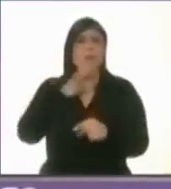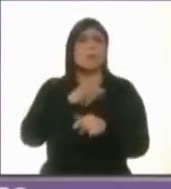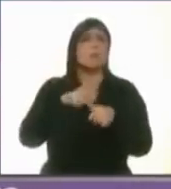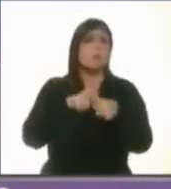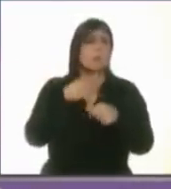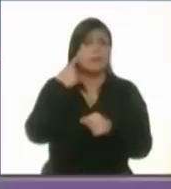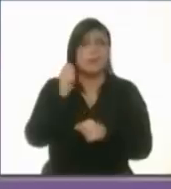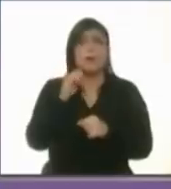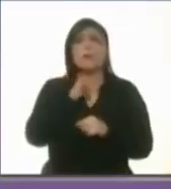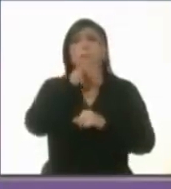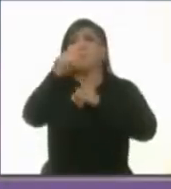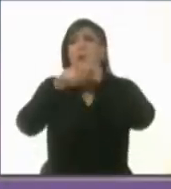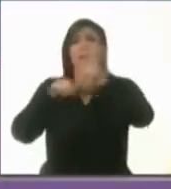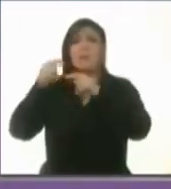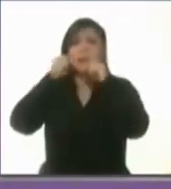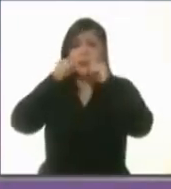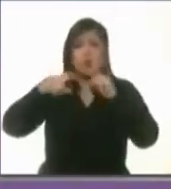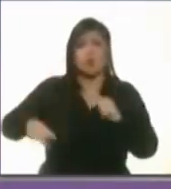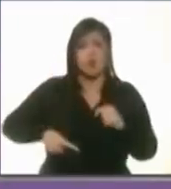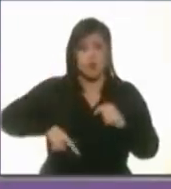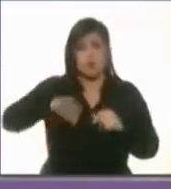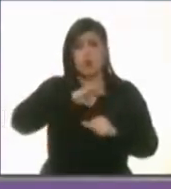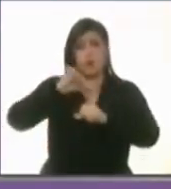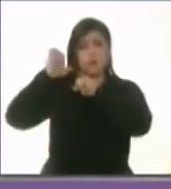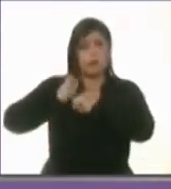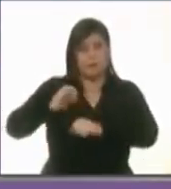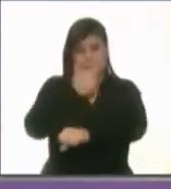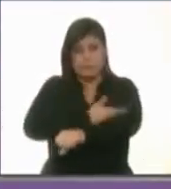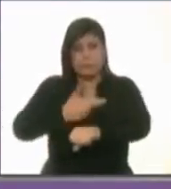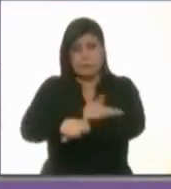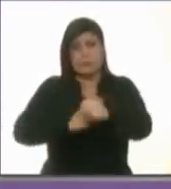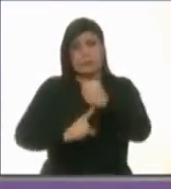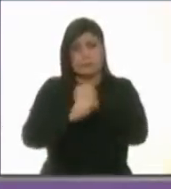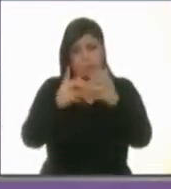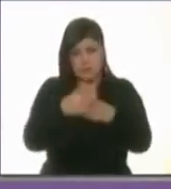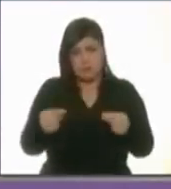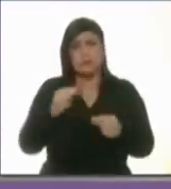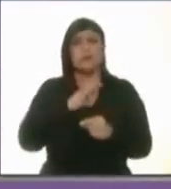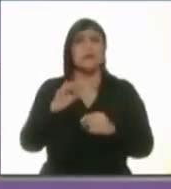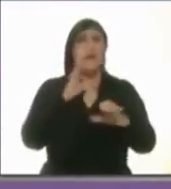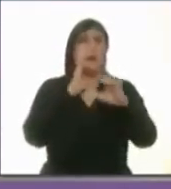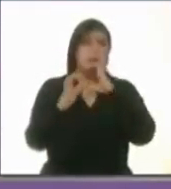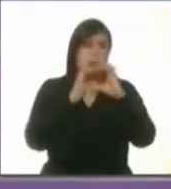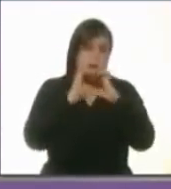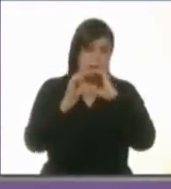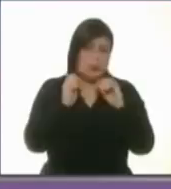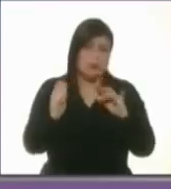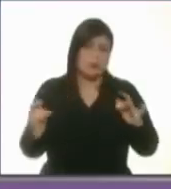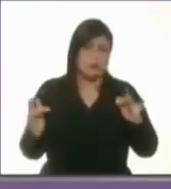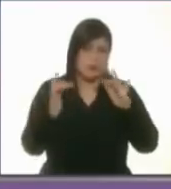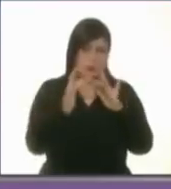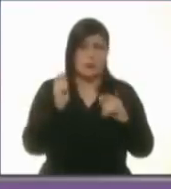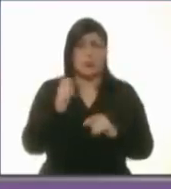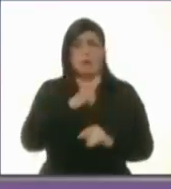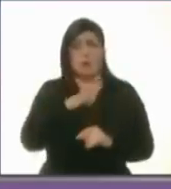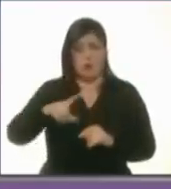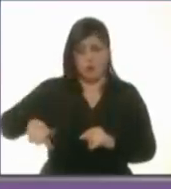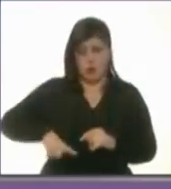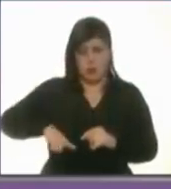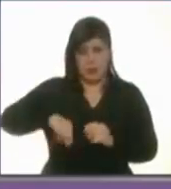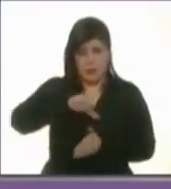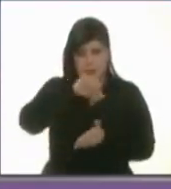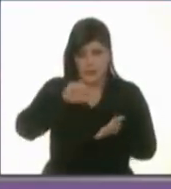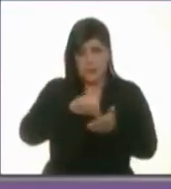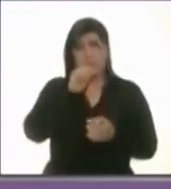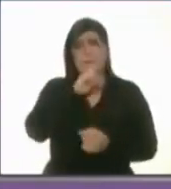último punto en donde el gobierno se encargue de resolver los problemas. Va a haber una comunicación entre el gobierno central y las alcaldías